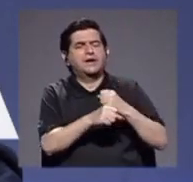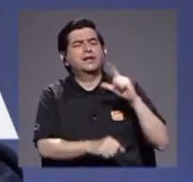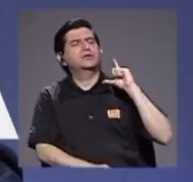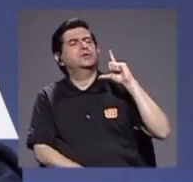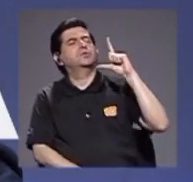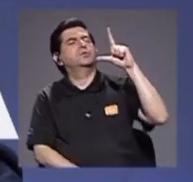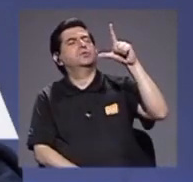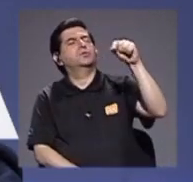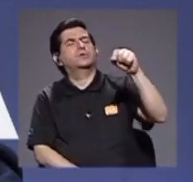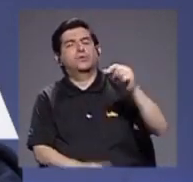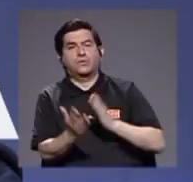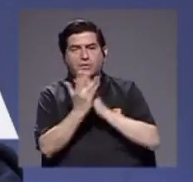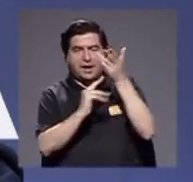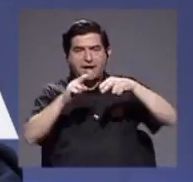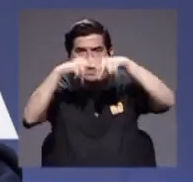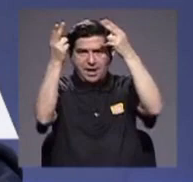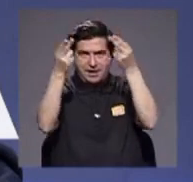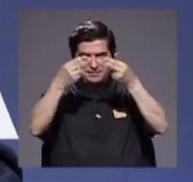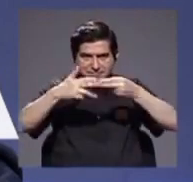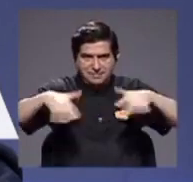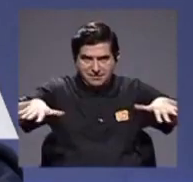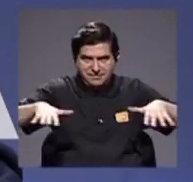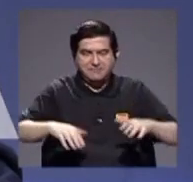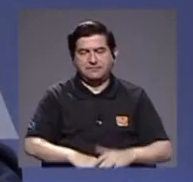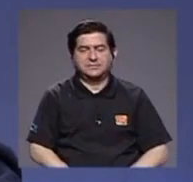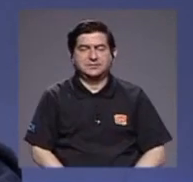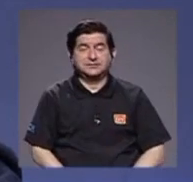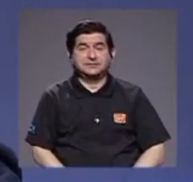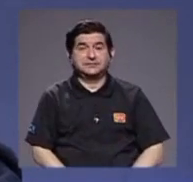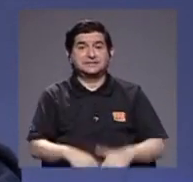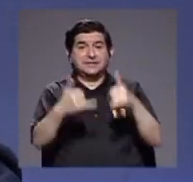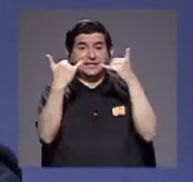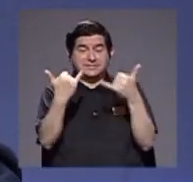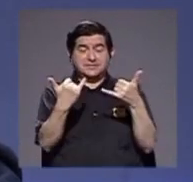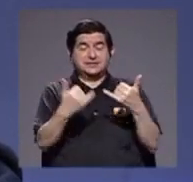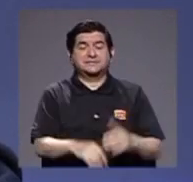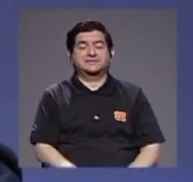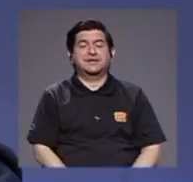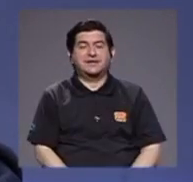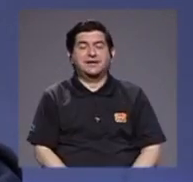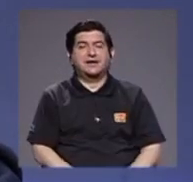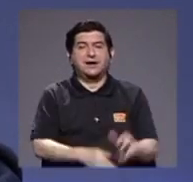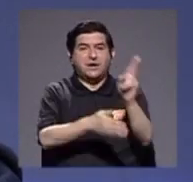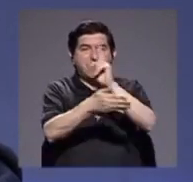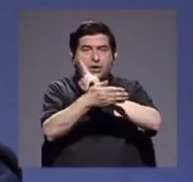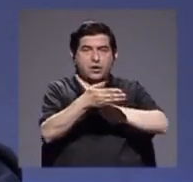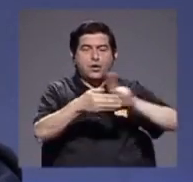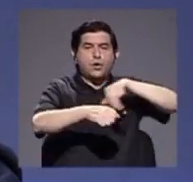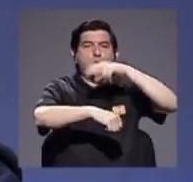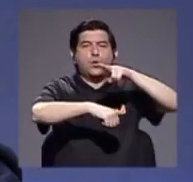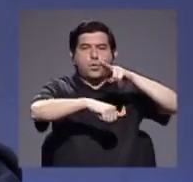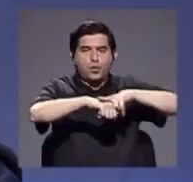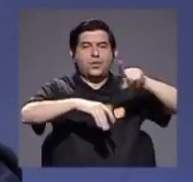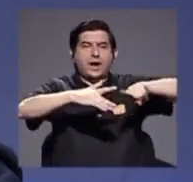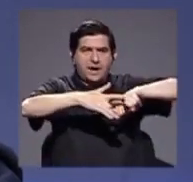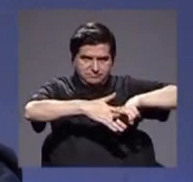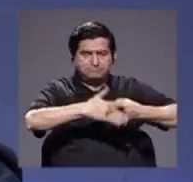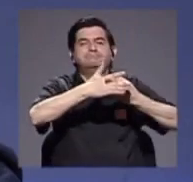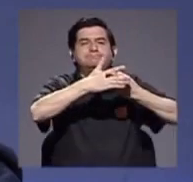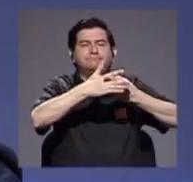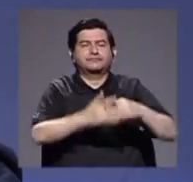trabajarán a distancia, ya nuestra hermana, la Universidad Nacional empezó